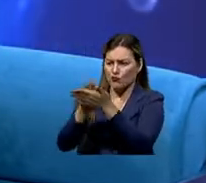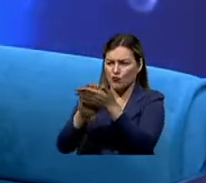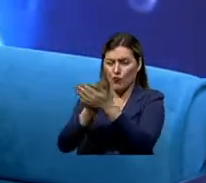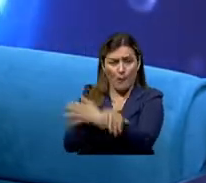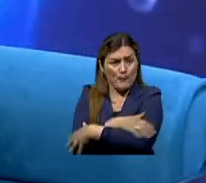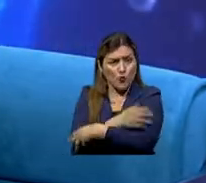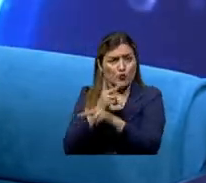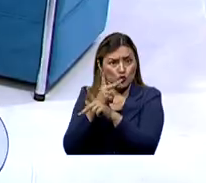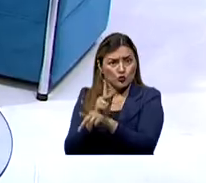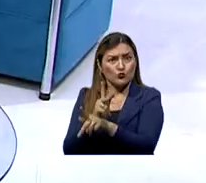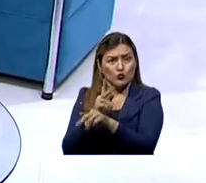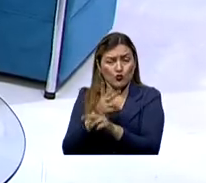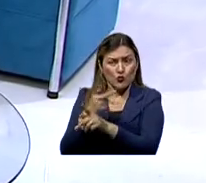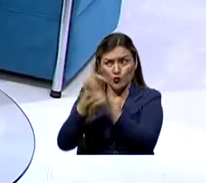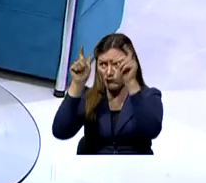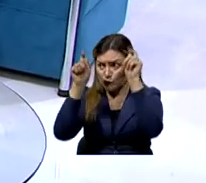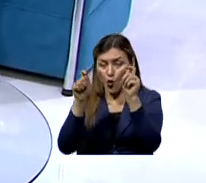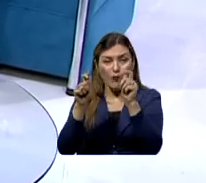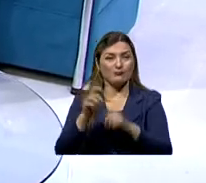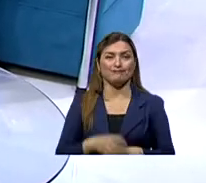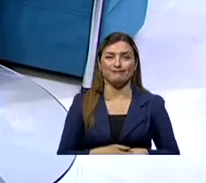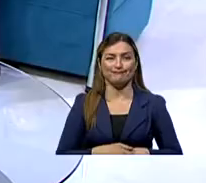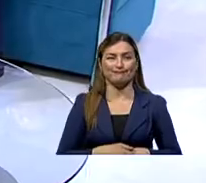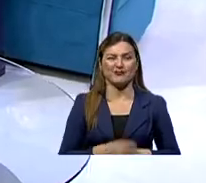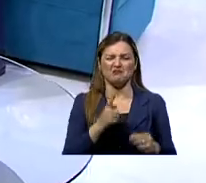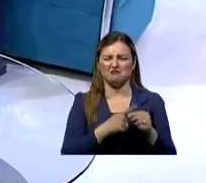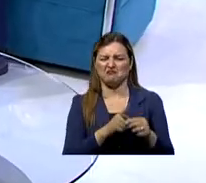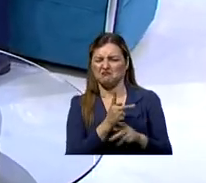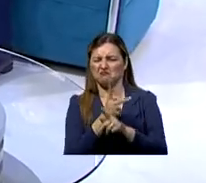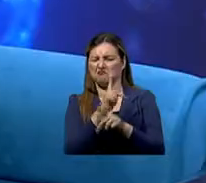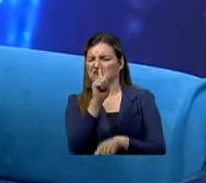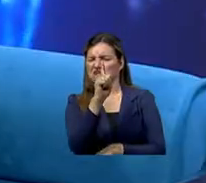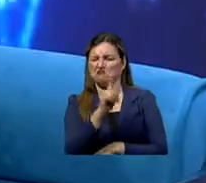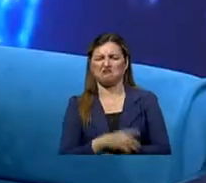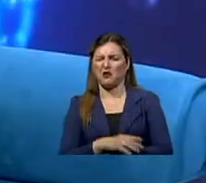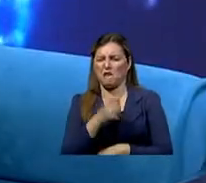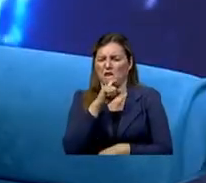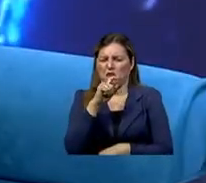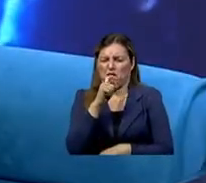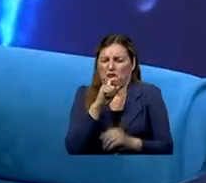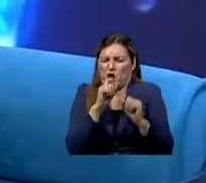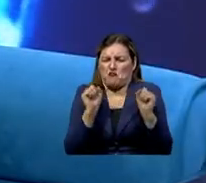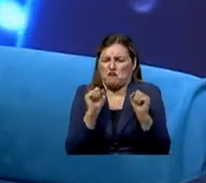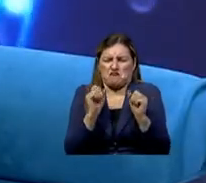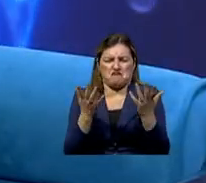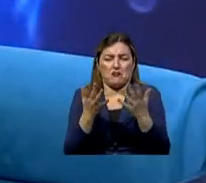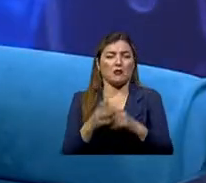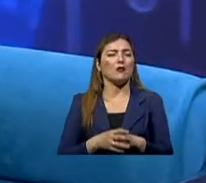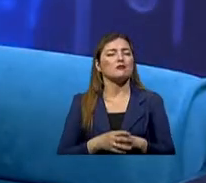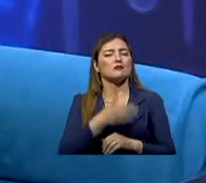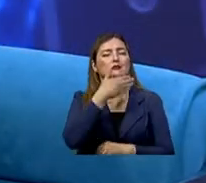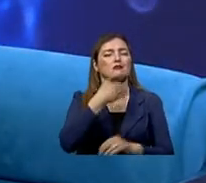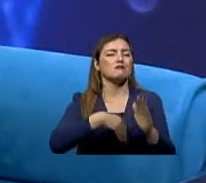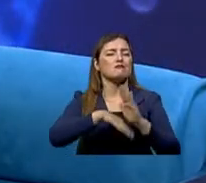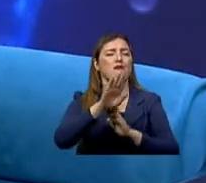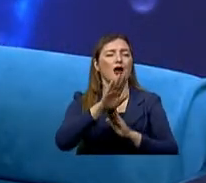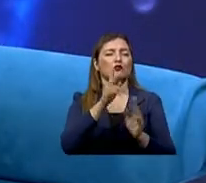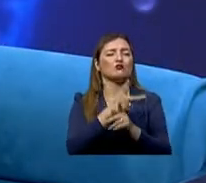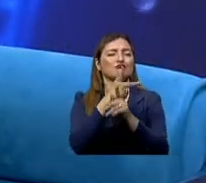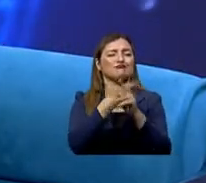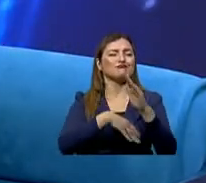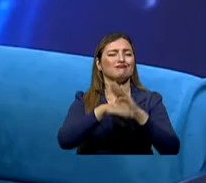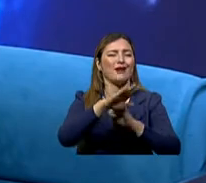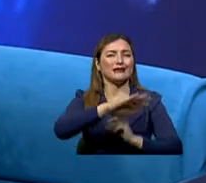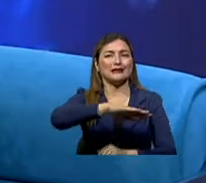ahí si me cuido, ahí si el sombrero, no, en Quito no me cuido, en ciudades altas no me cuido. Y es justo lo que se habló hace un momento, el vivir